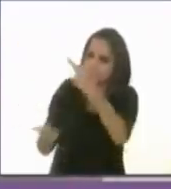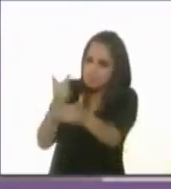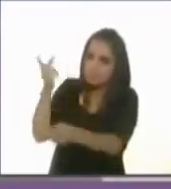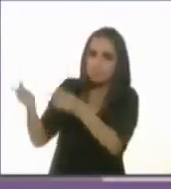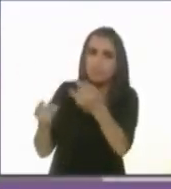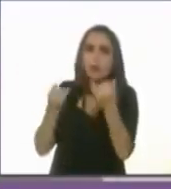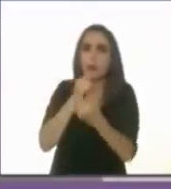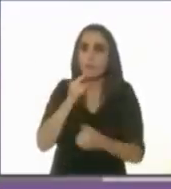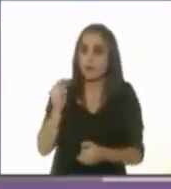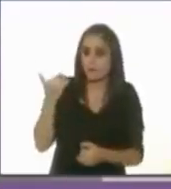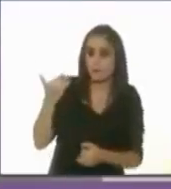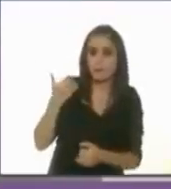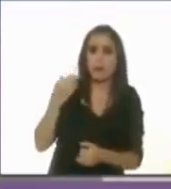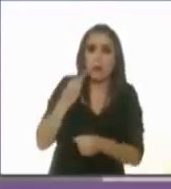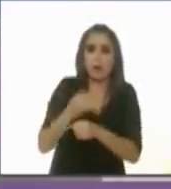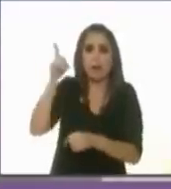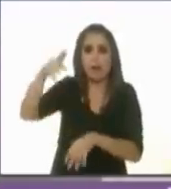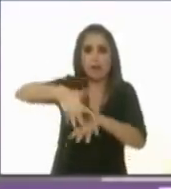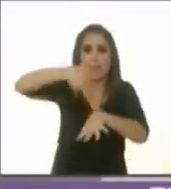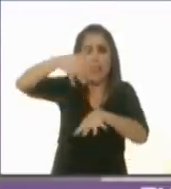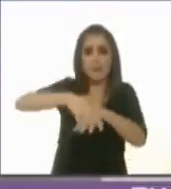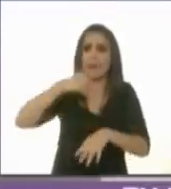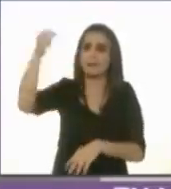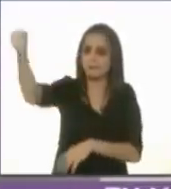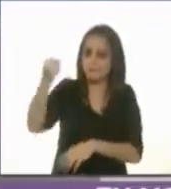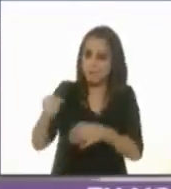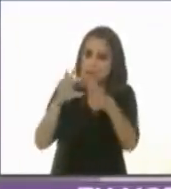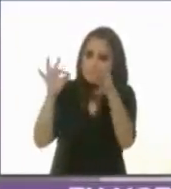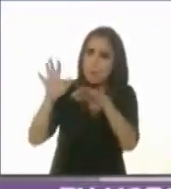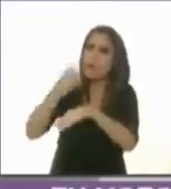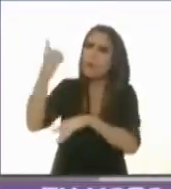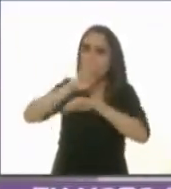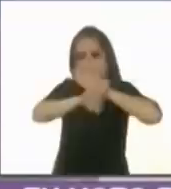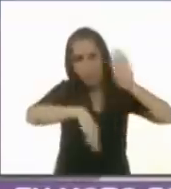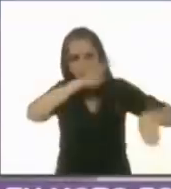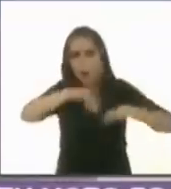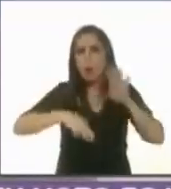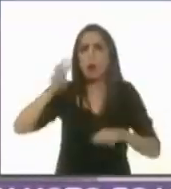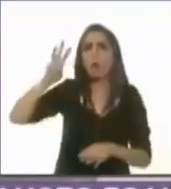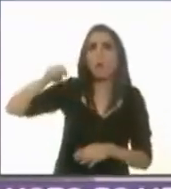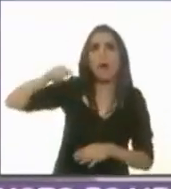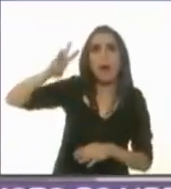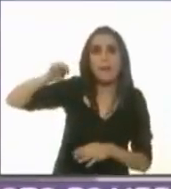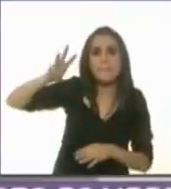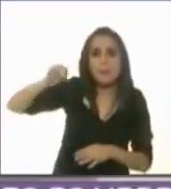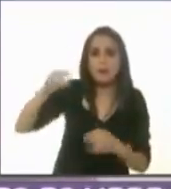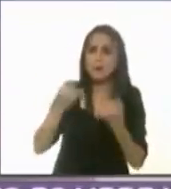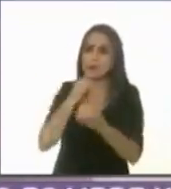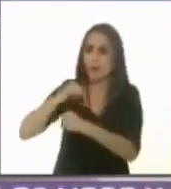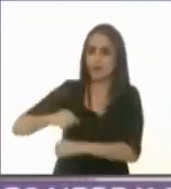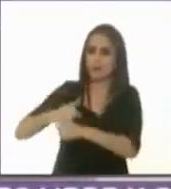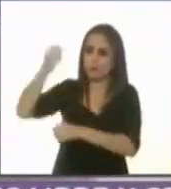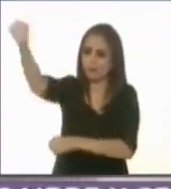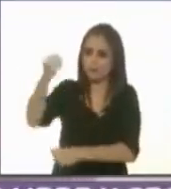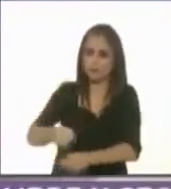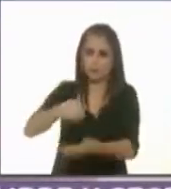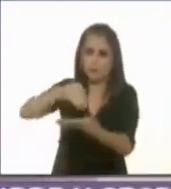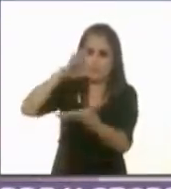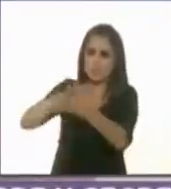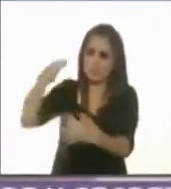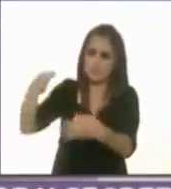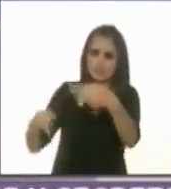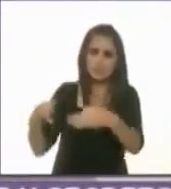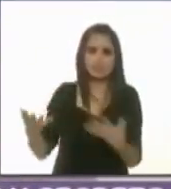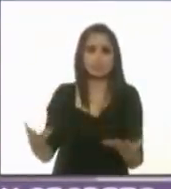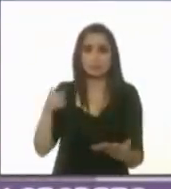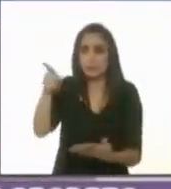pedir ahora en tu gestión en Tlalpan también, por los fallecidos en el Walmart. También te lo requirió la autoridad. Esta es la forma en